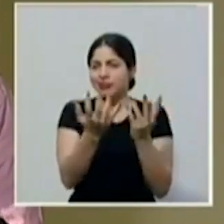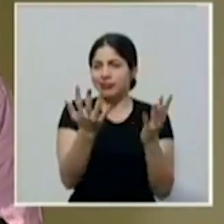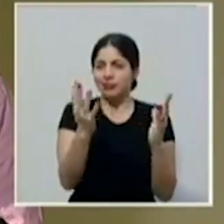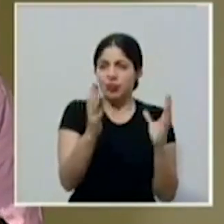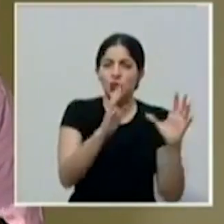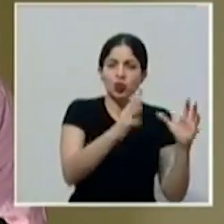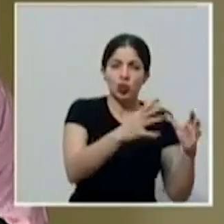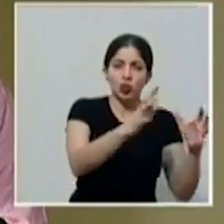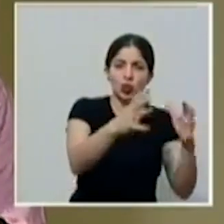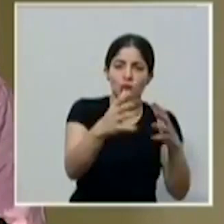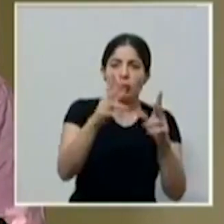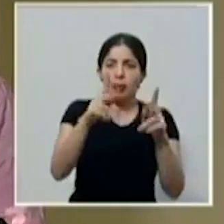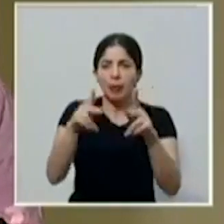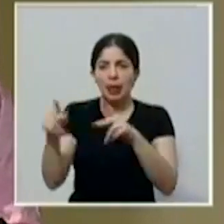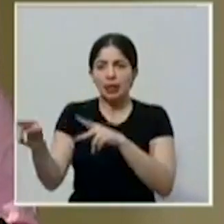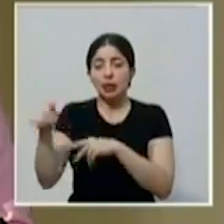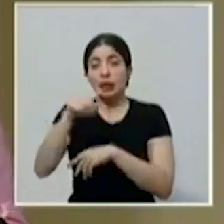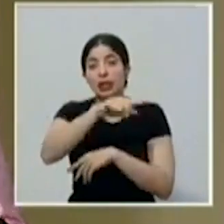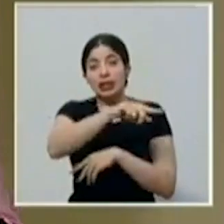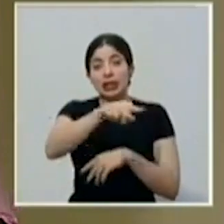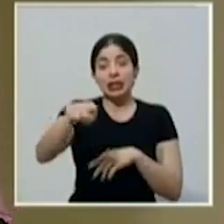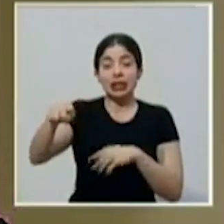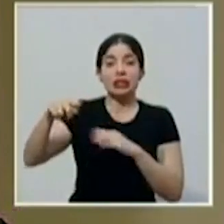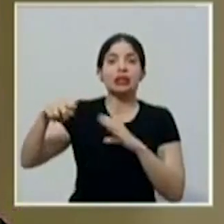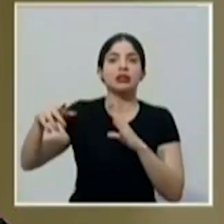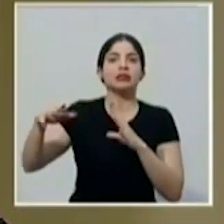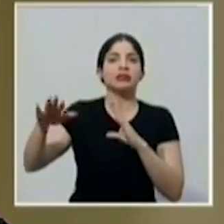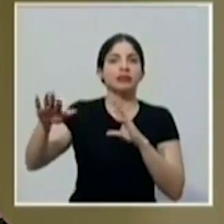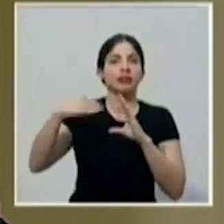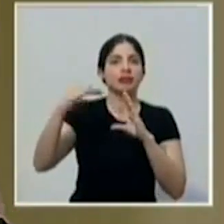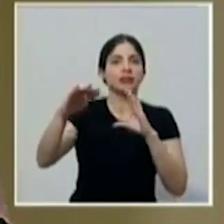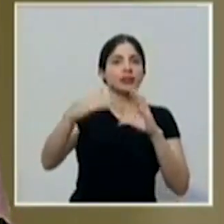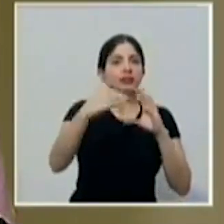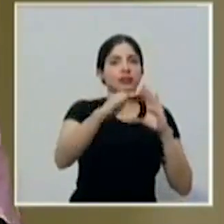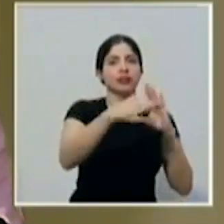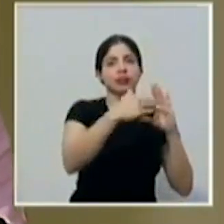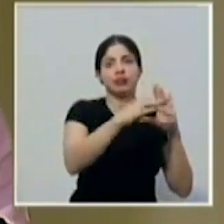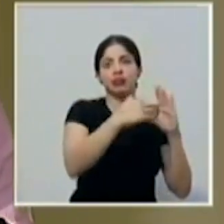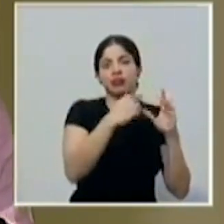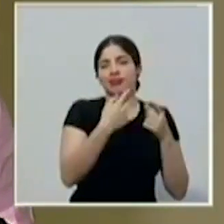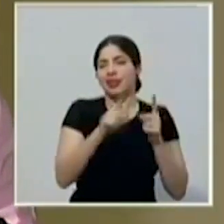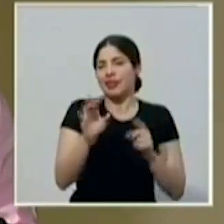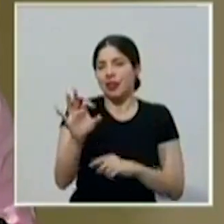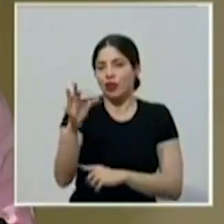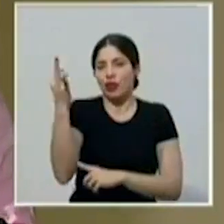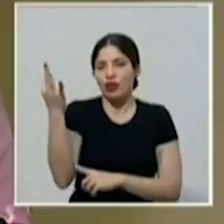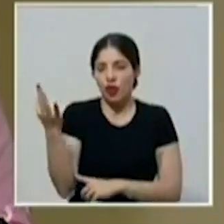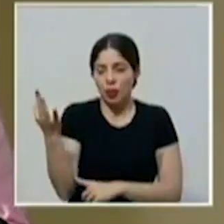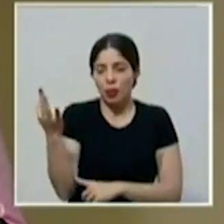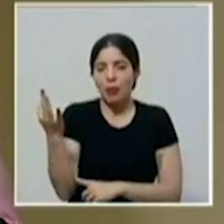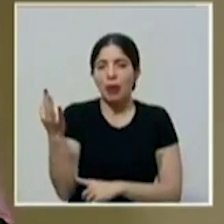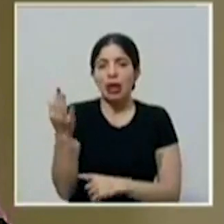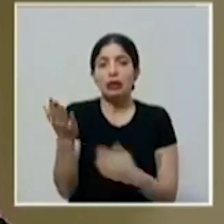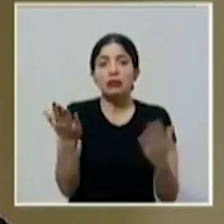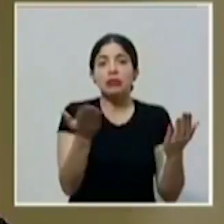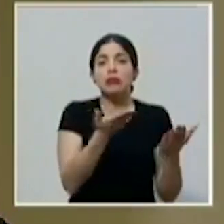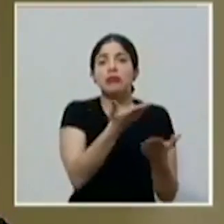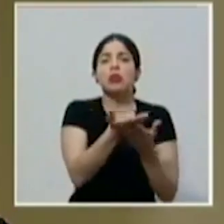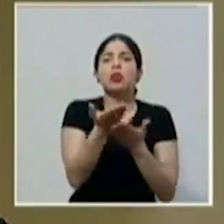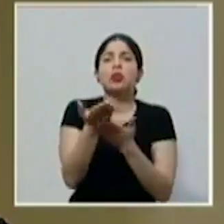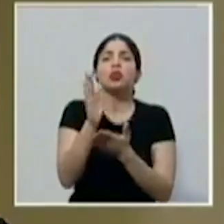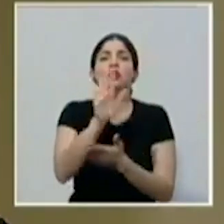grupos que han hecho llegar a través de diferentes formas propuestas,